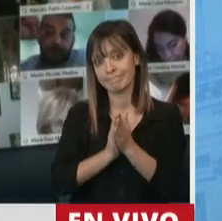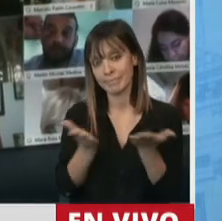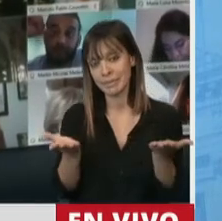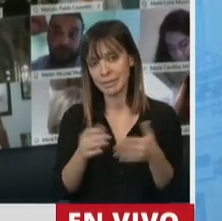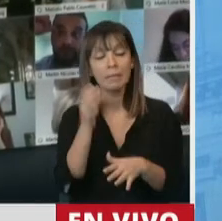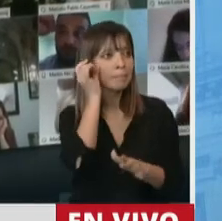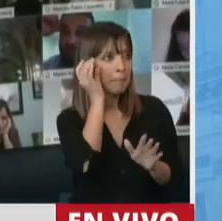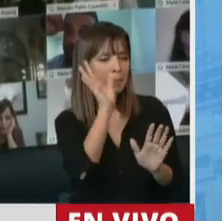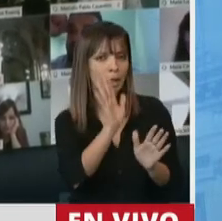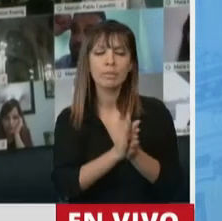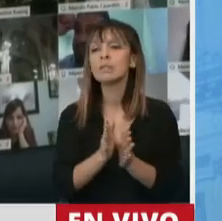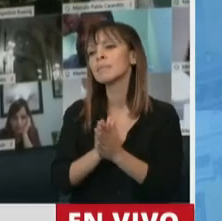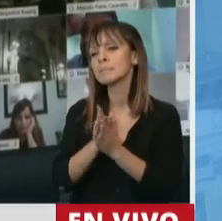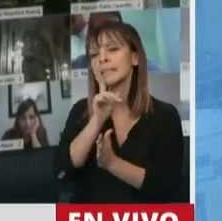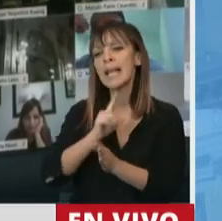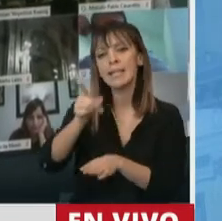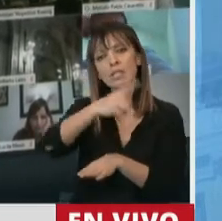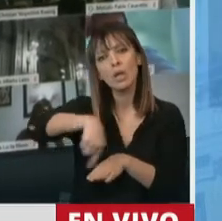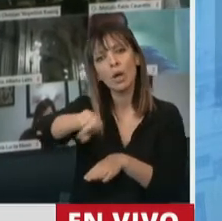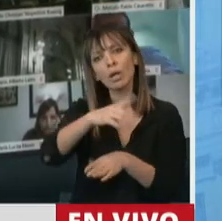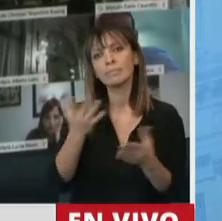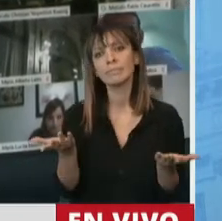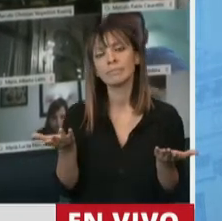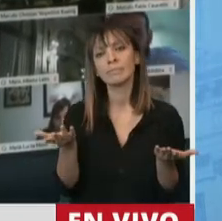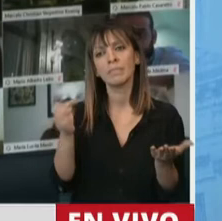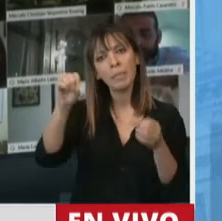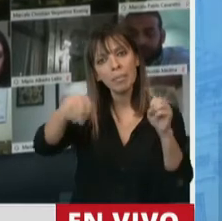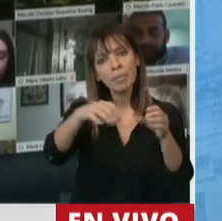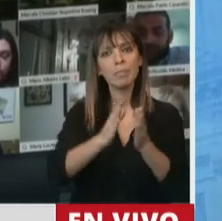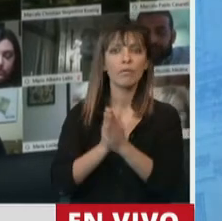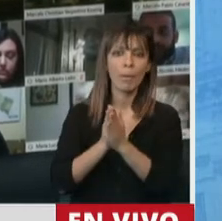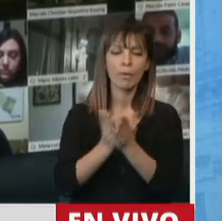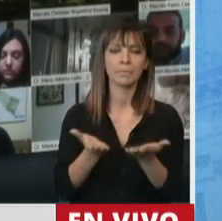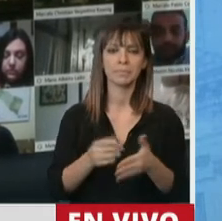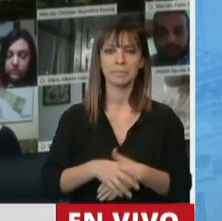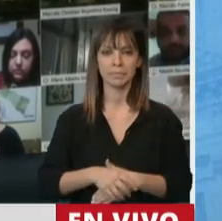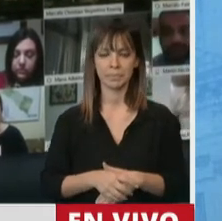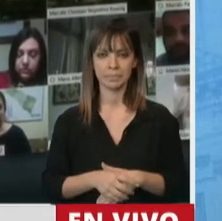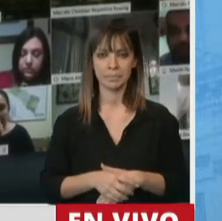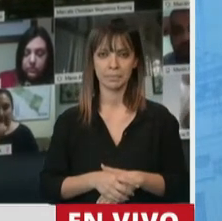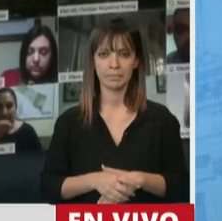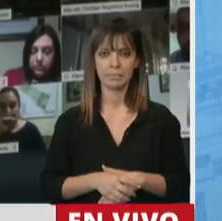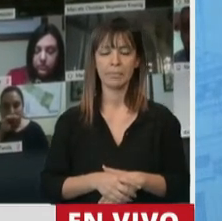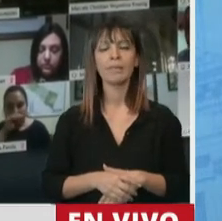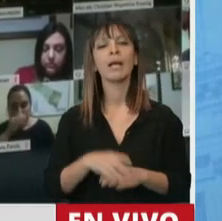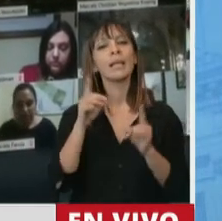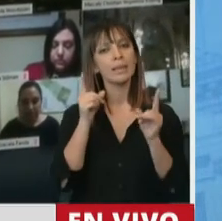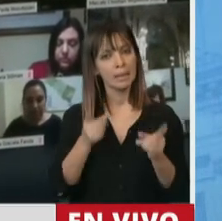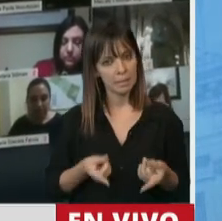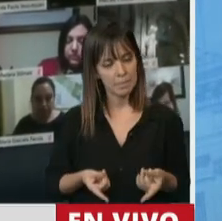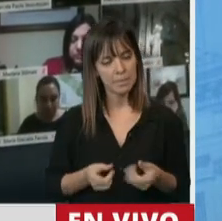Disculpe, diputado. Sí. Le voy a pedir silencio a los que se encuentran en el recinto, por favor. quiero también